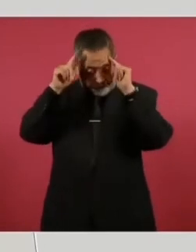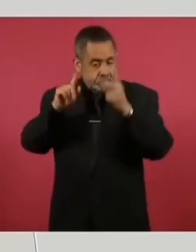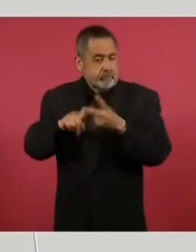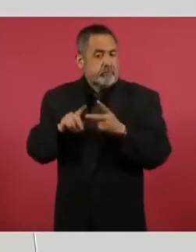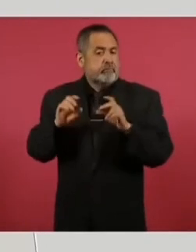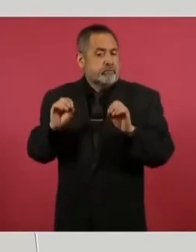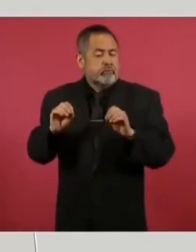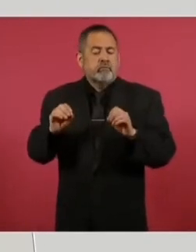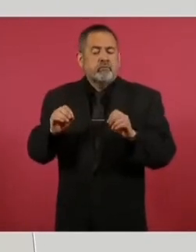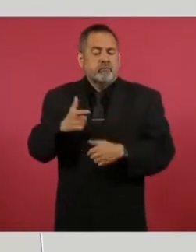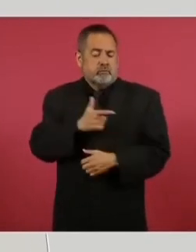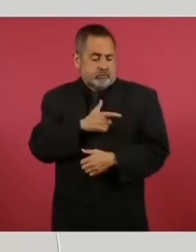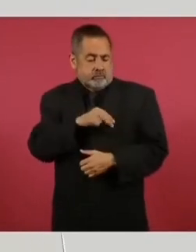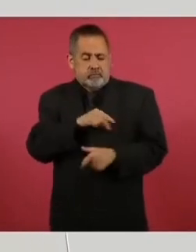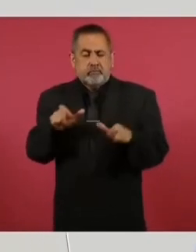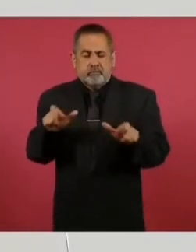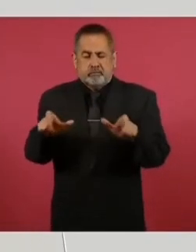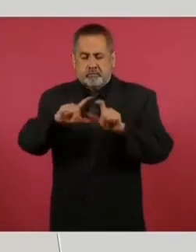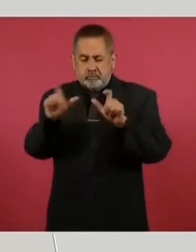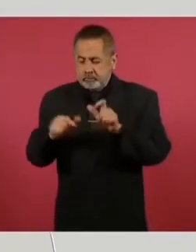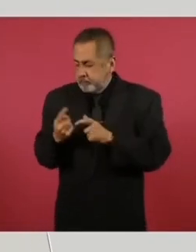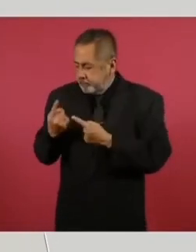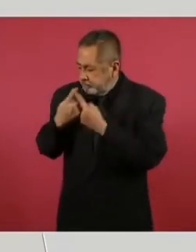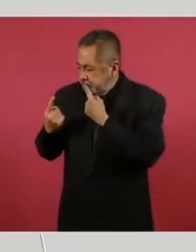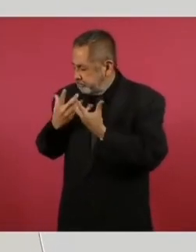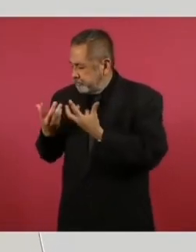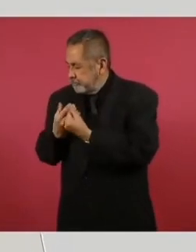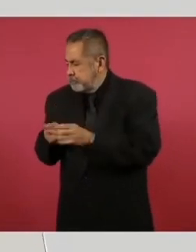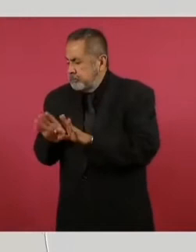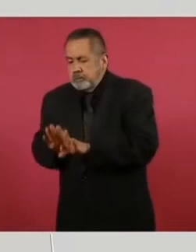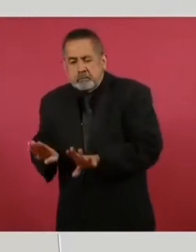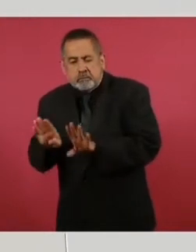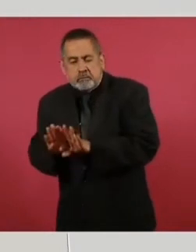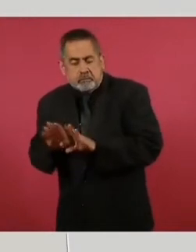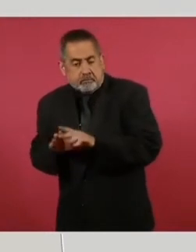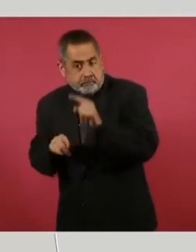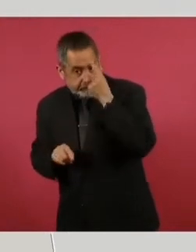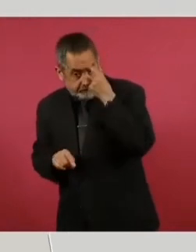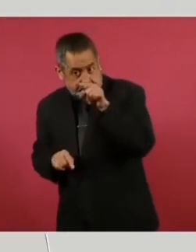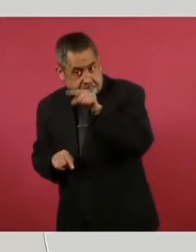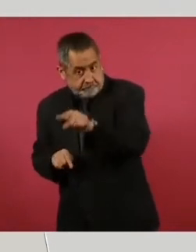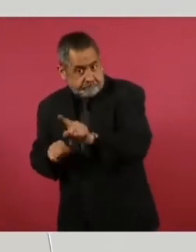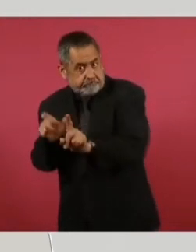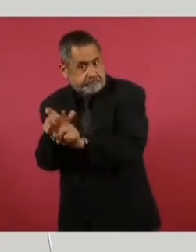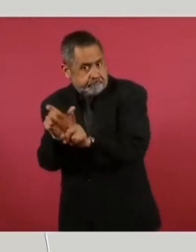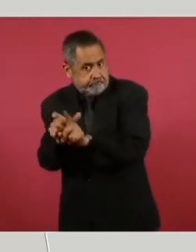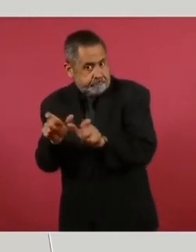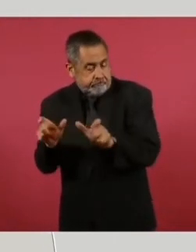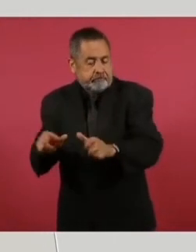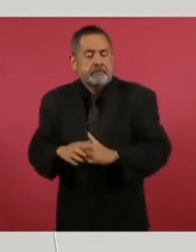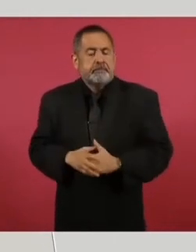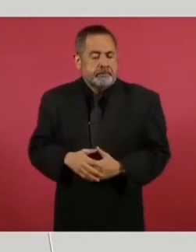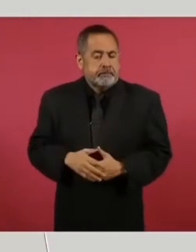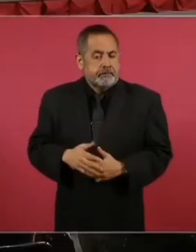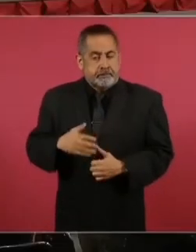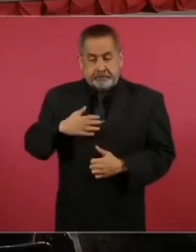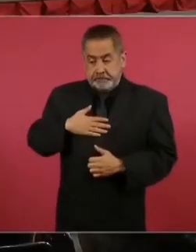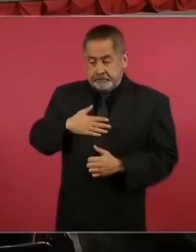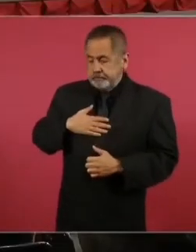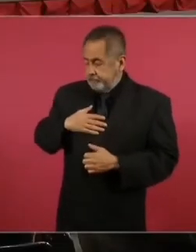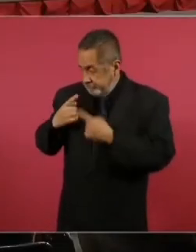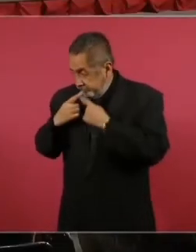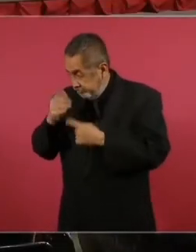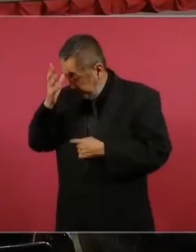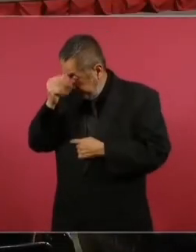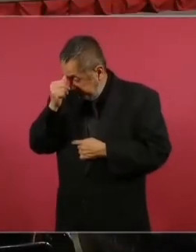Nacional, según sea el caso. La Secretaría de Seguridad y Protección Ciudadana comunicará al INE